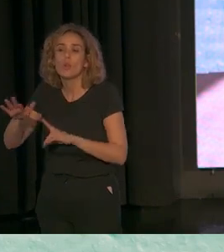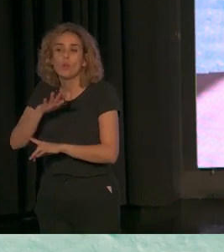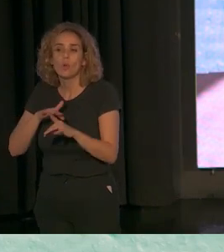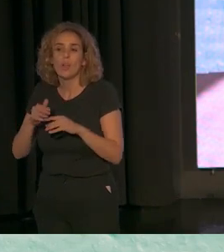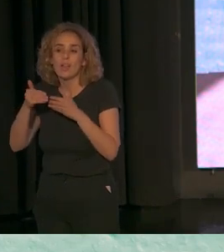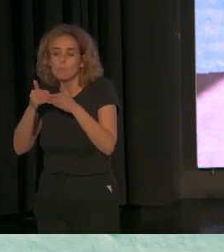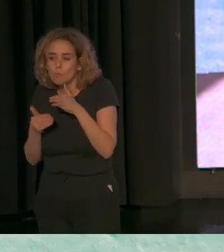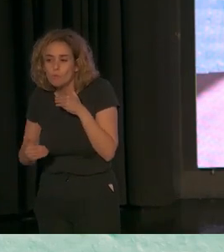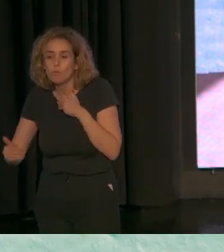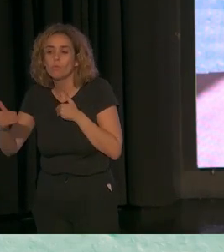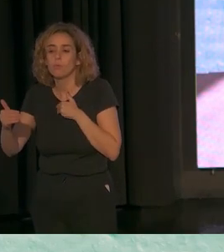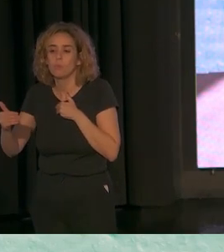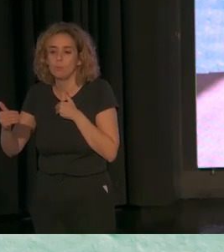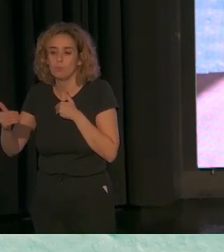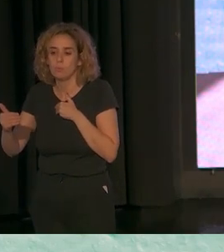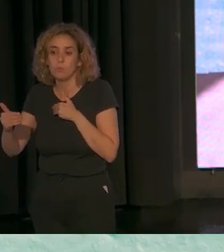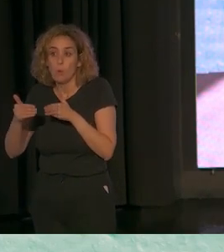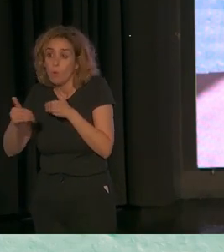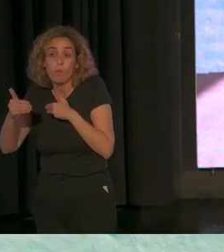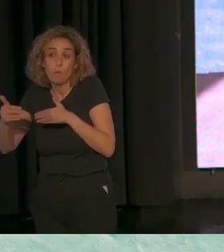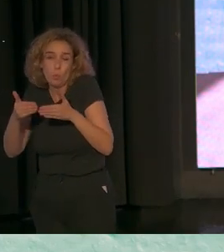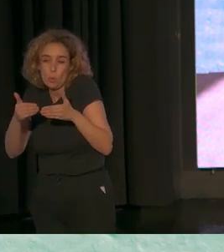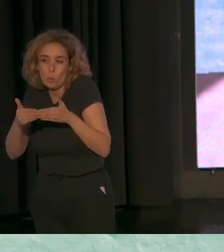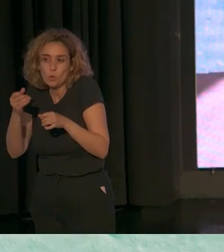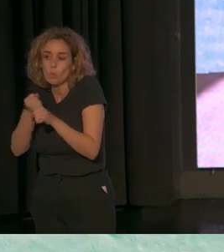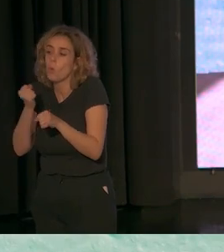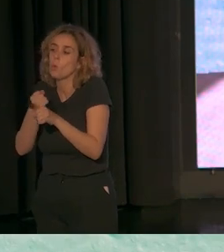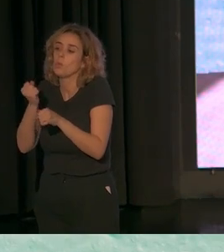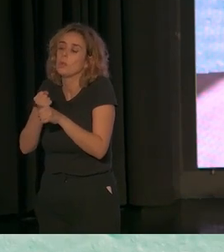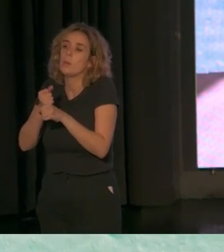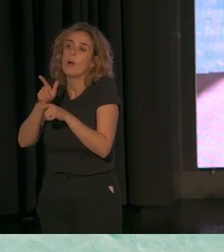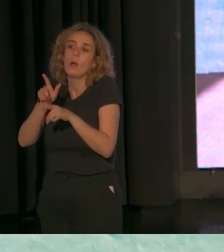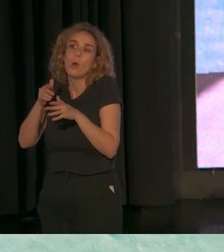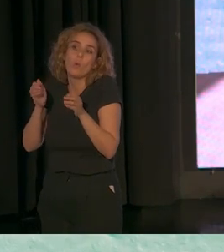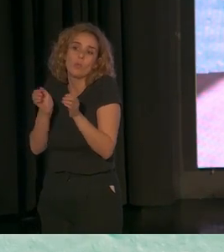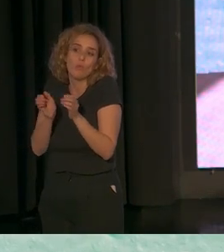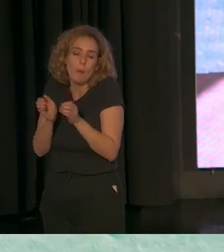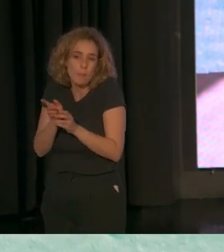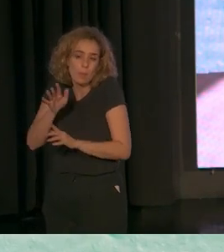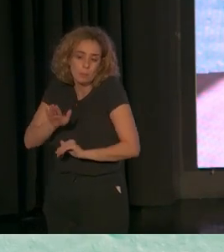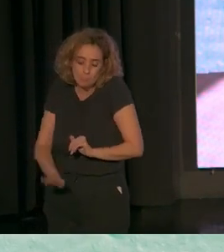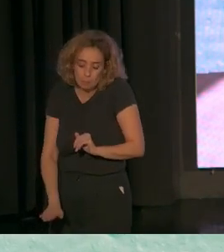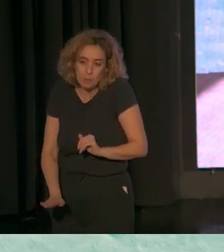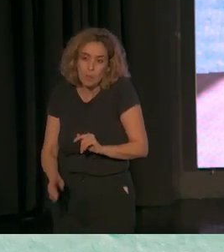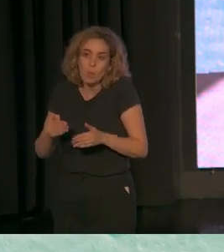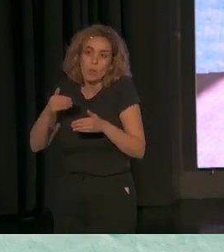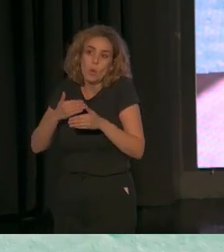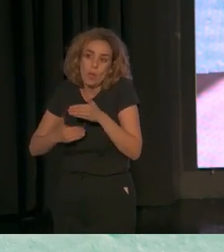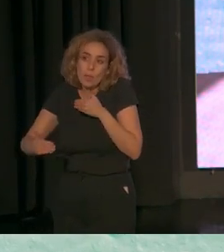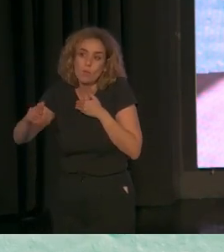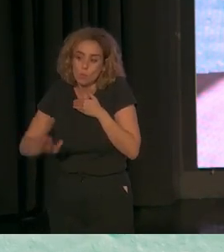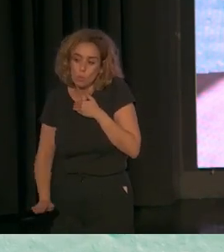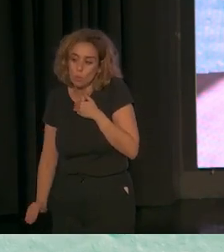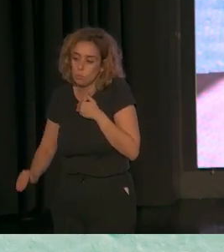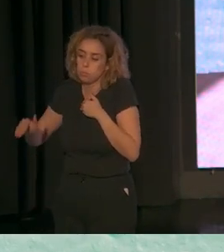el futuro próximo. No ya tanto el trabajo en estos momentos cuando son más pequeños, sino en el futuro académico,